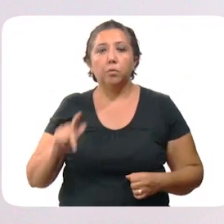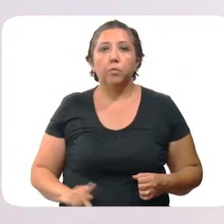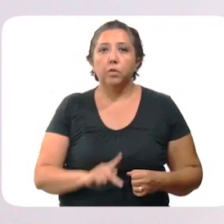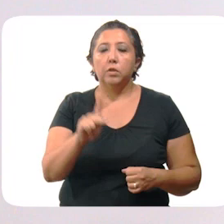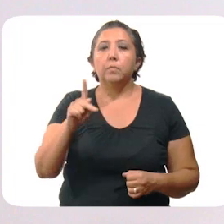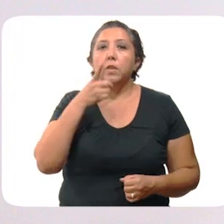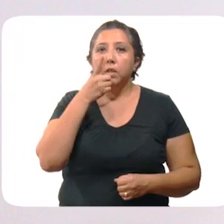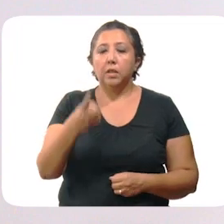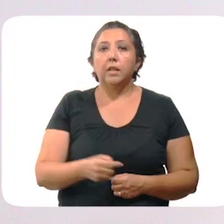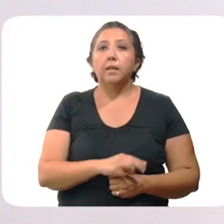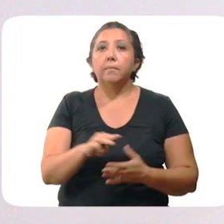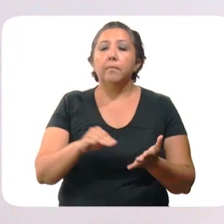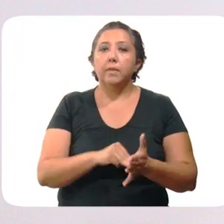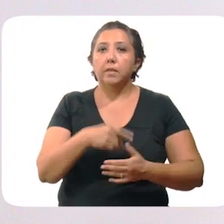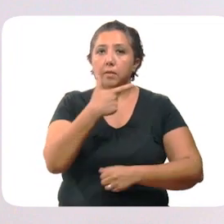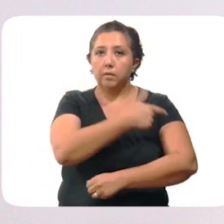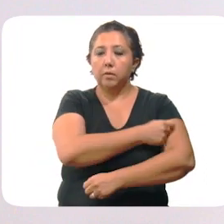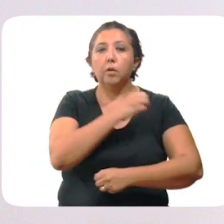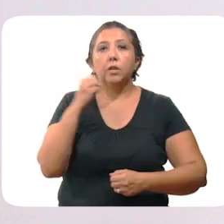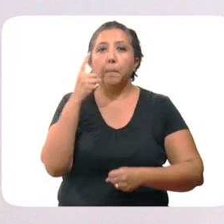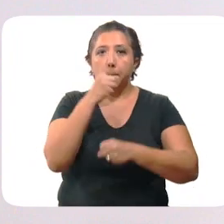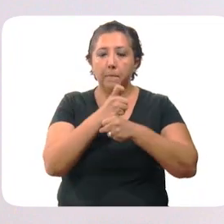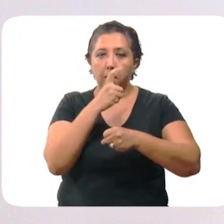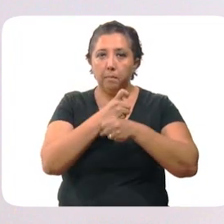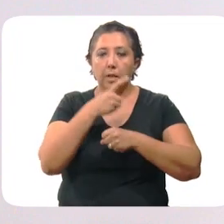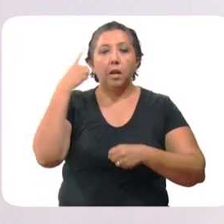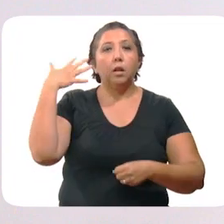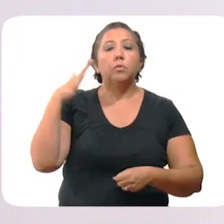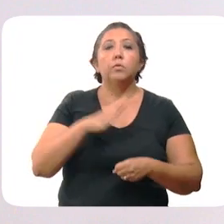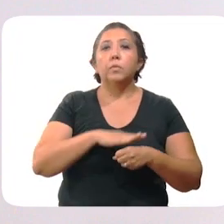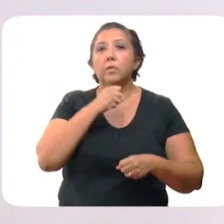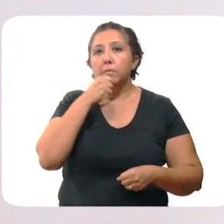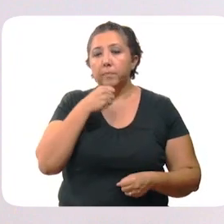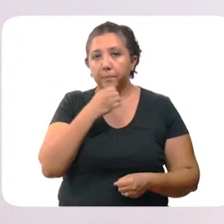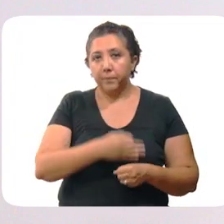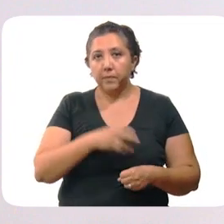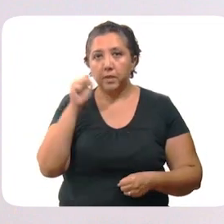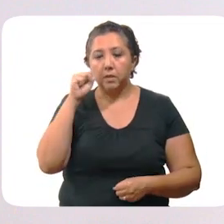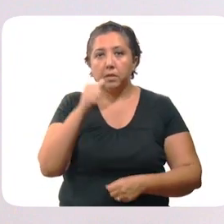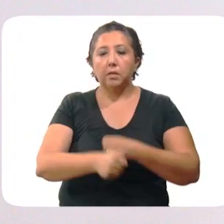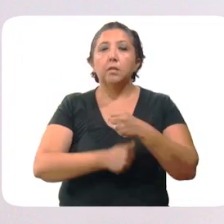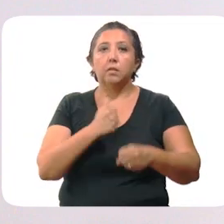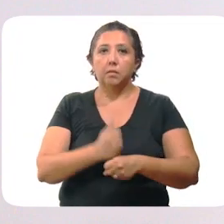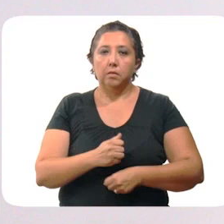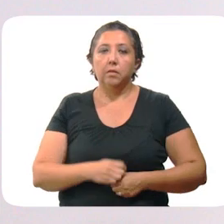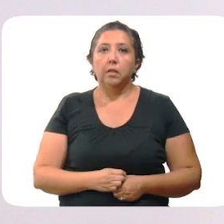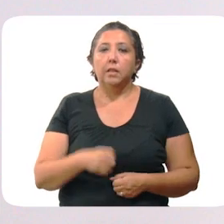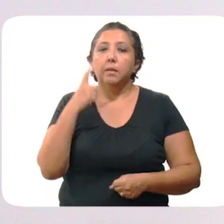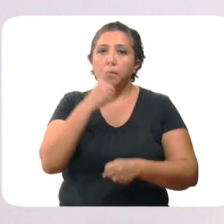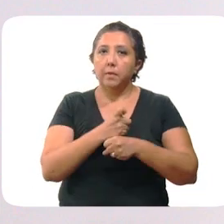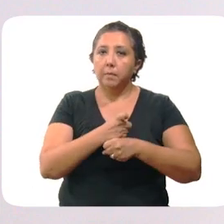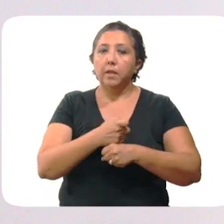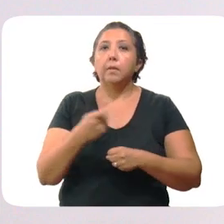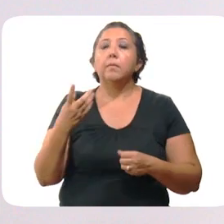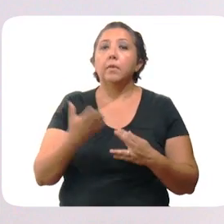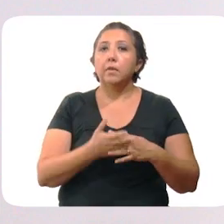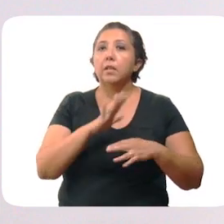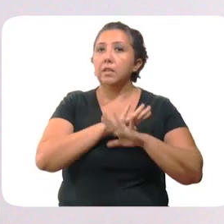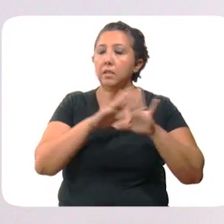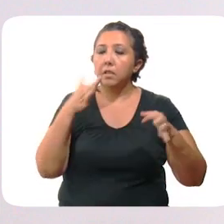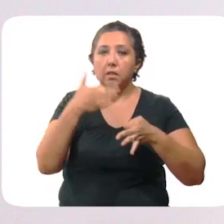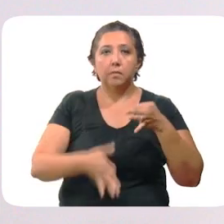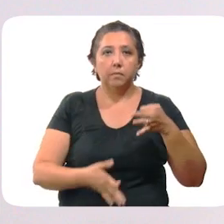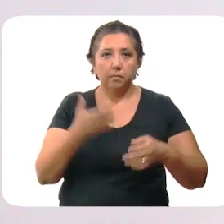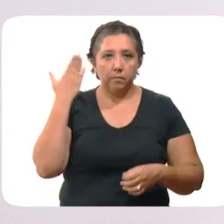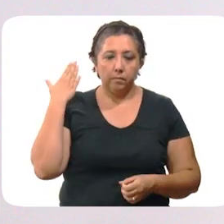municipios, en la capital ya se aplicó con orden la primera dosis a adultos mayores de 60 años. Esta primera fase del proceso ya